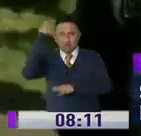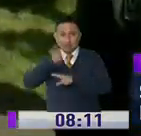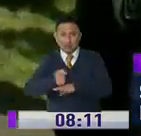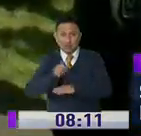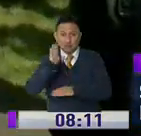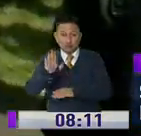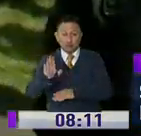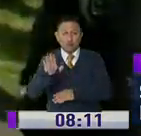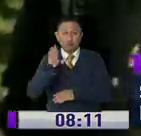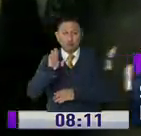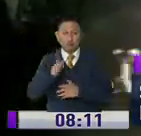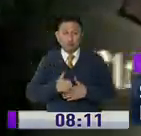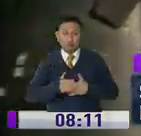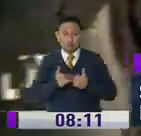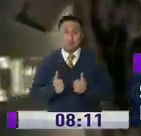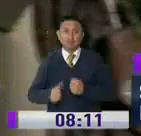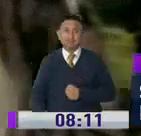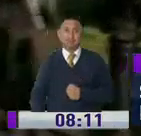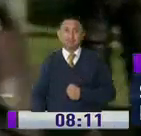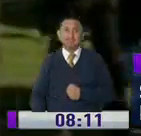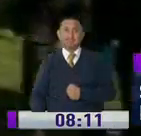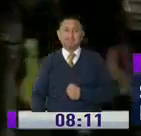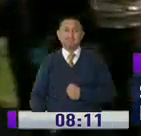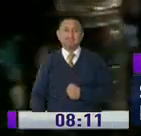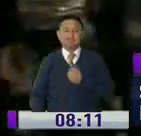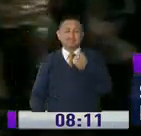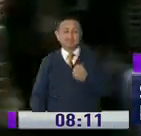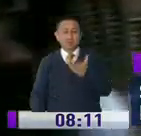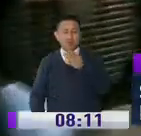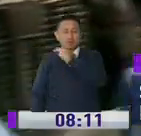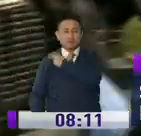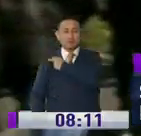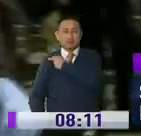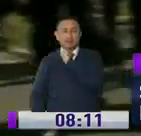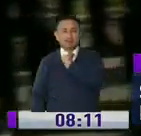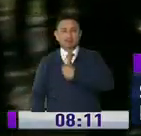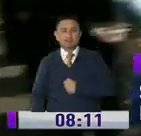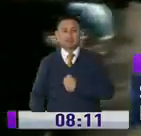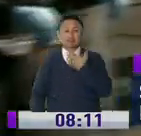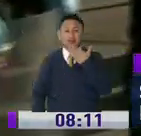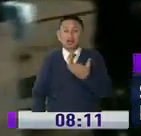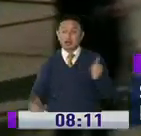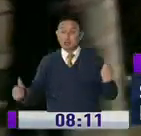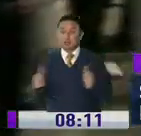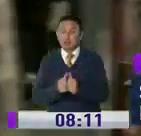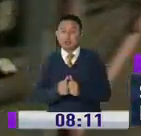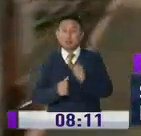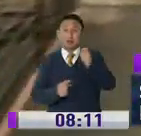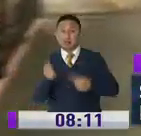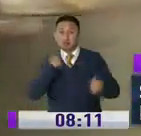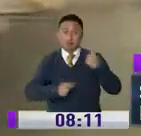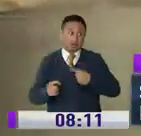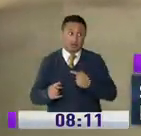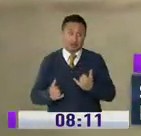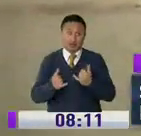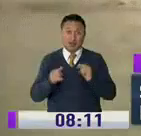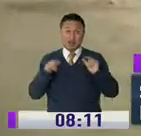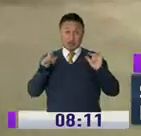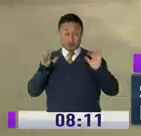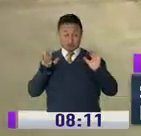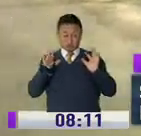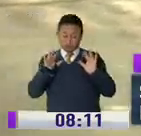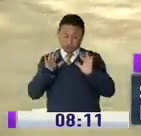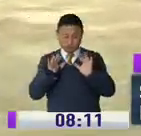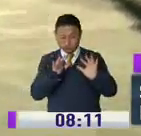son por su salud. General Salinas, buenos días, gracias por acompañarnos. Afortunadamente no se han registrado personas heridas durante esta estampida